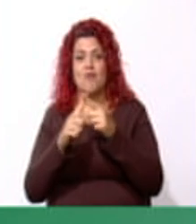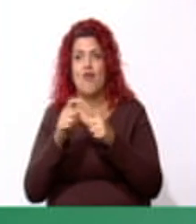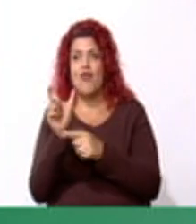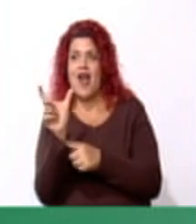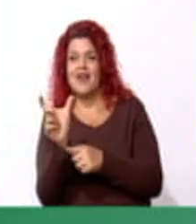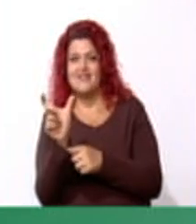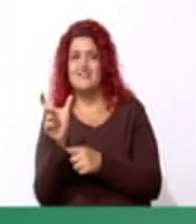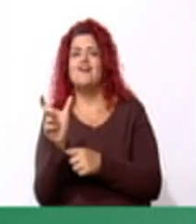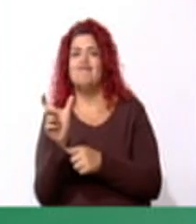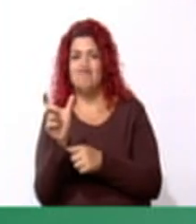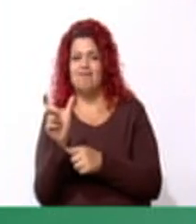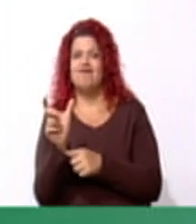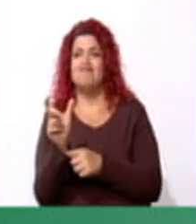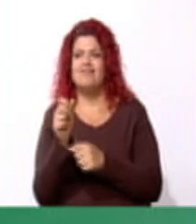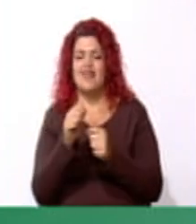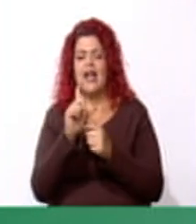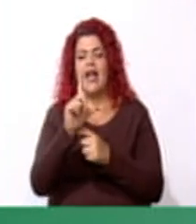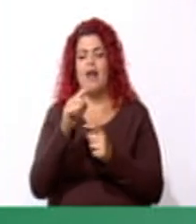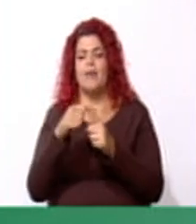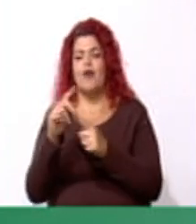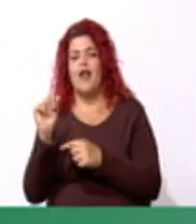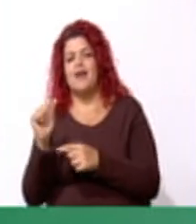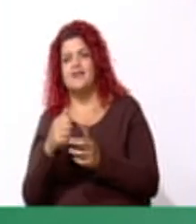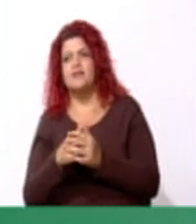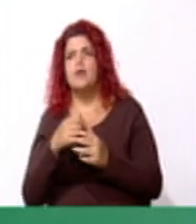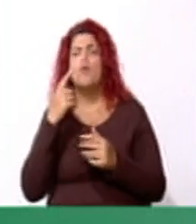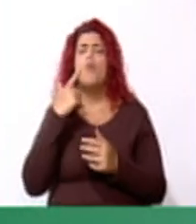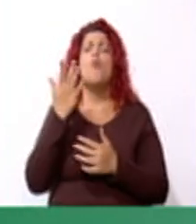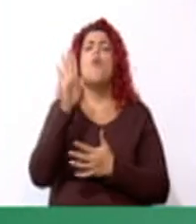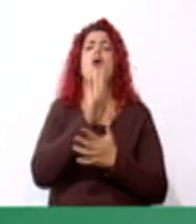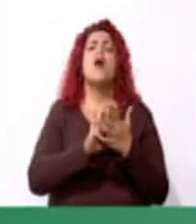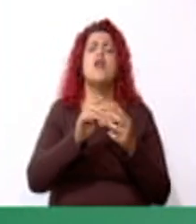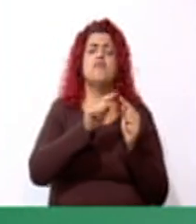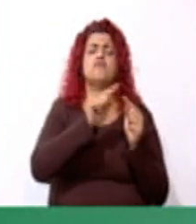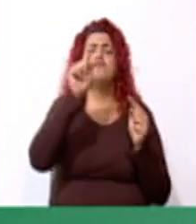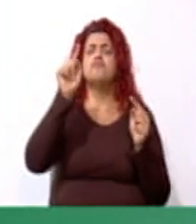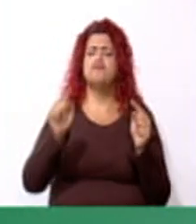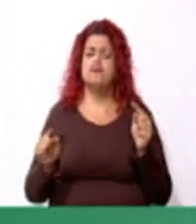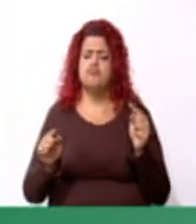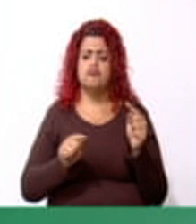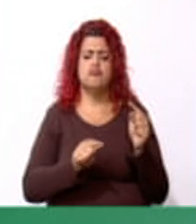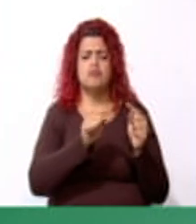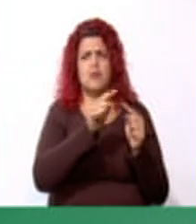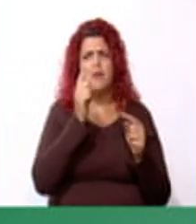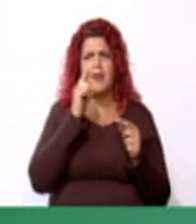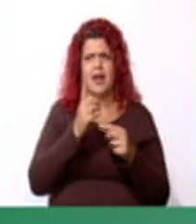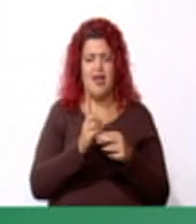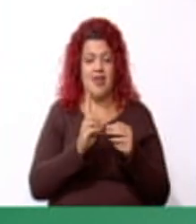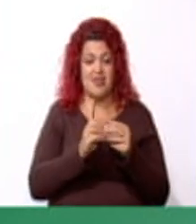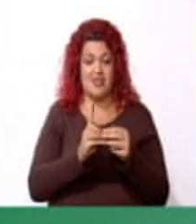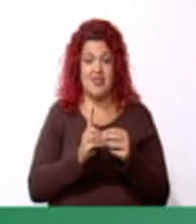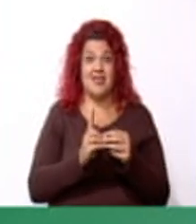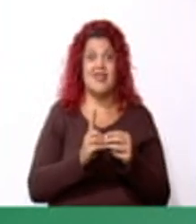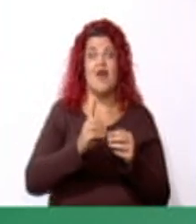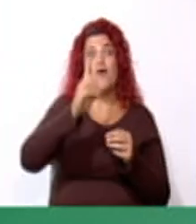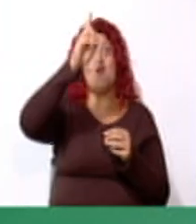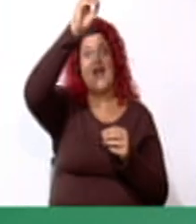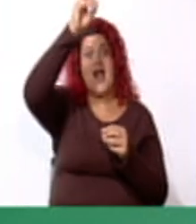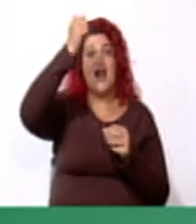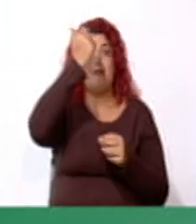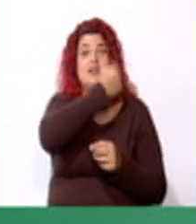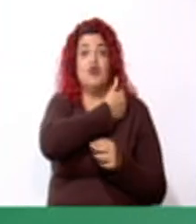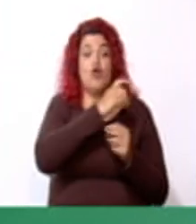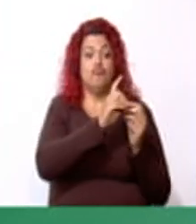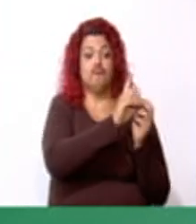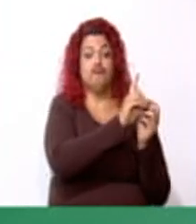cuál era la fórmula del área del rombo? Diagonal mayor por diagonal menor